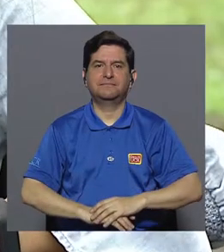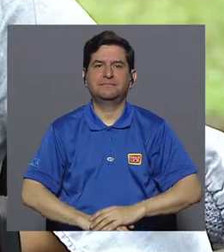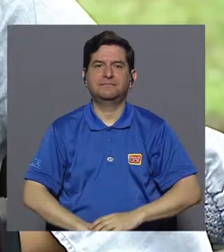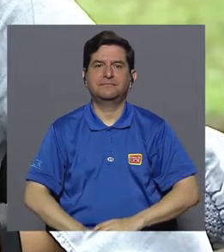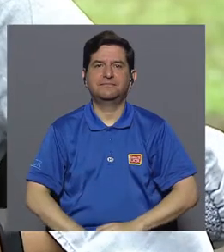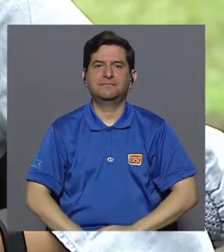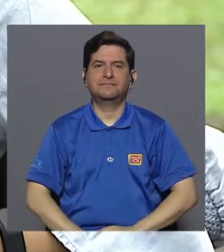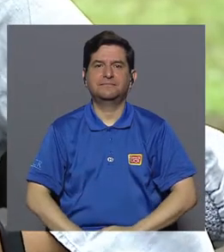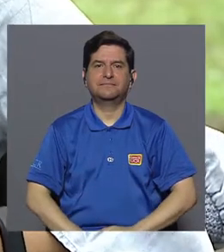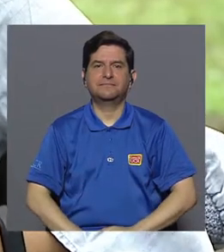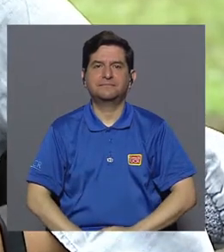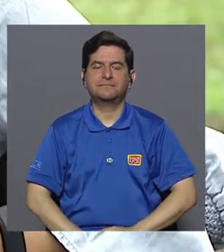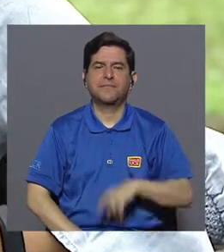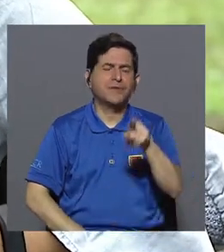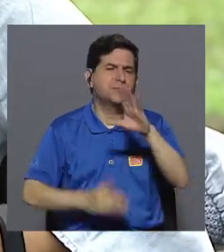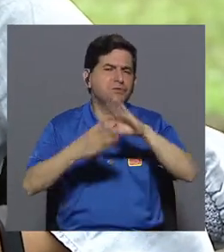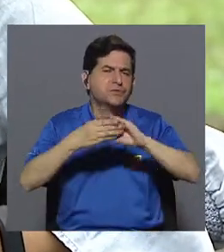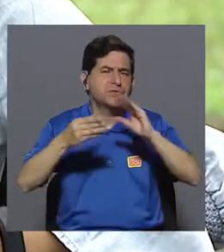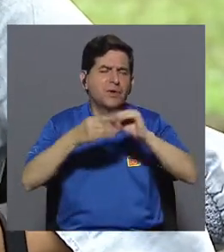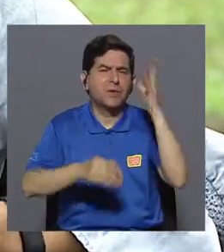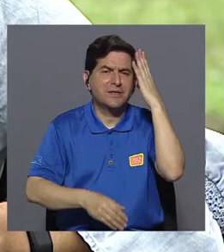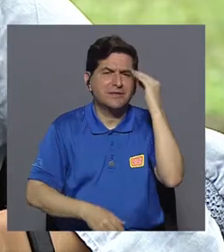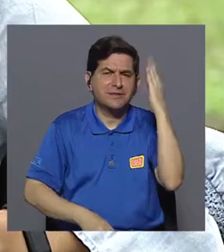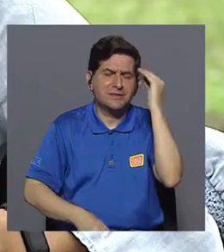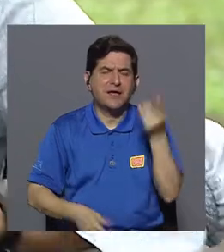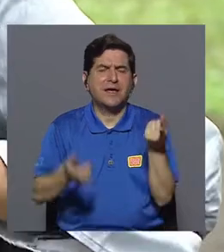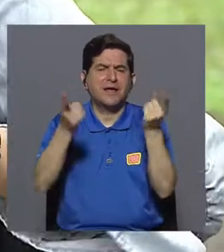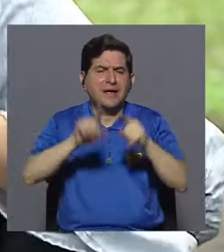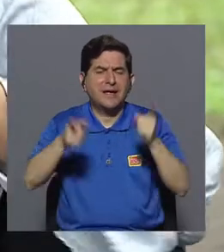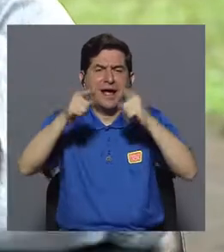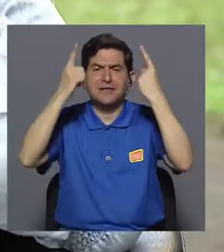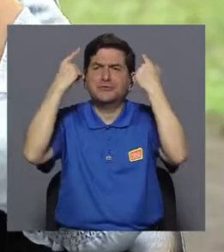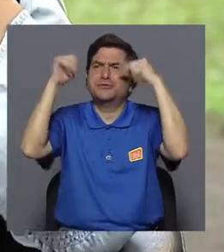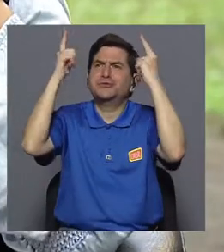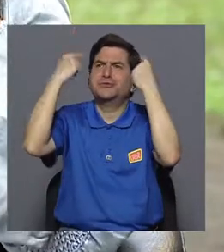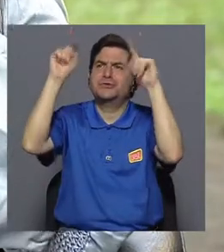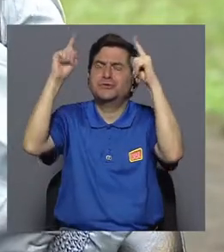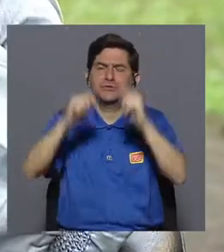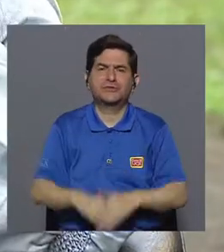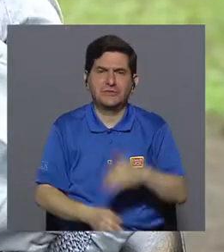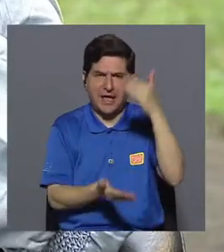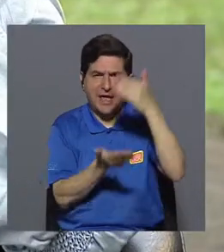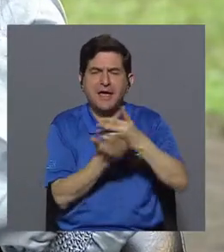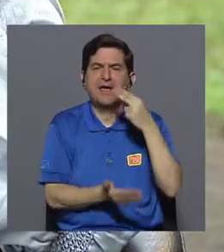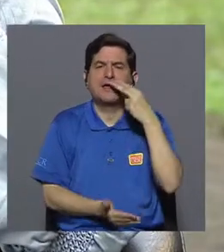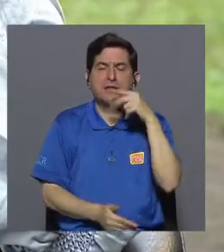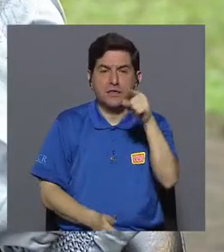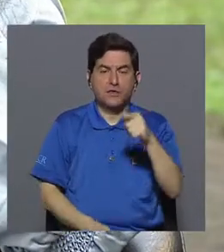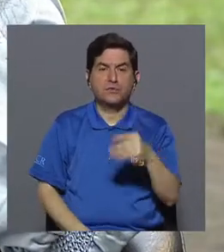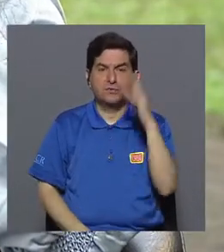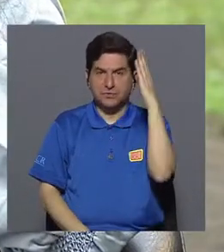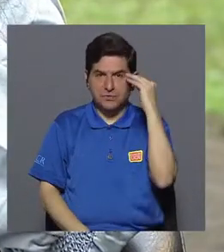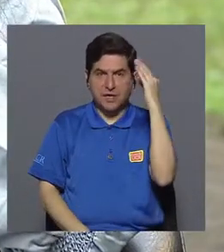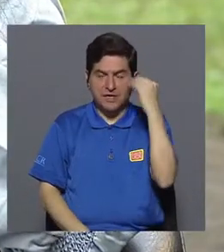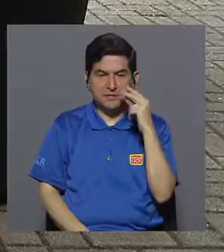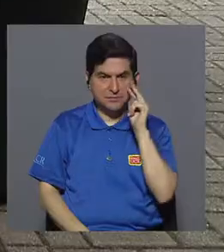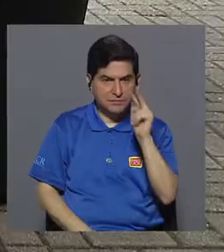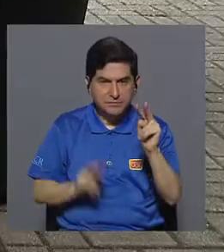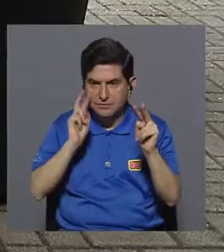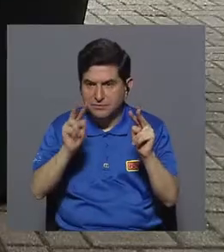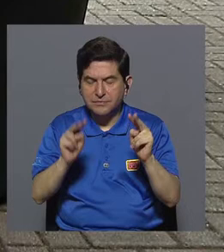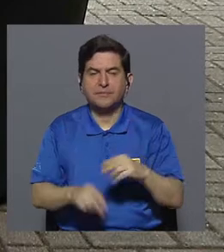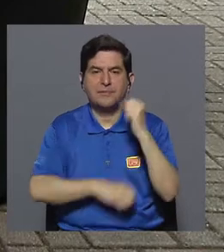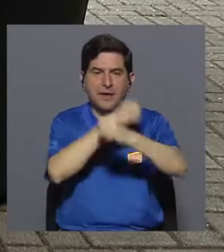Y contanos como de experiencias o casos de éxito dentro de la cesación de fumado que te ha tocado experimentar. Bueno, el año